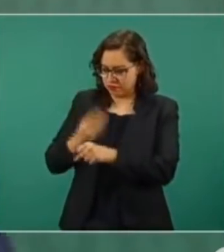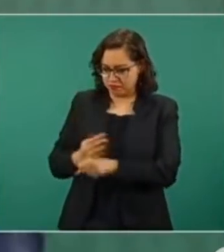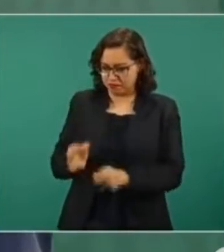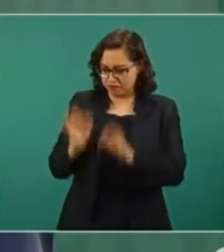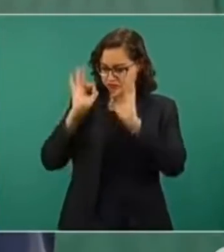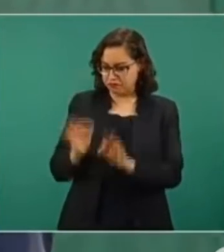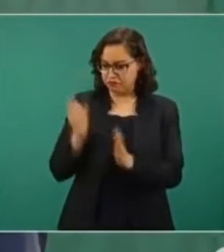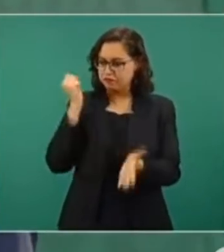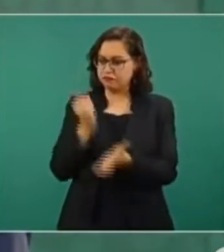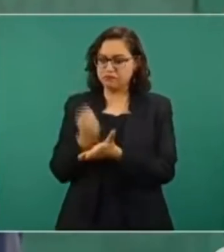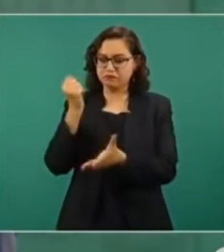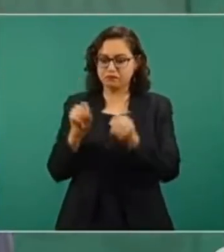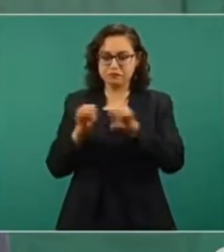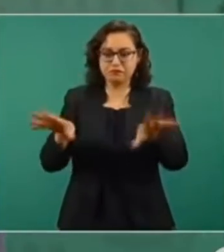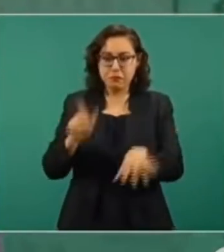la suspensión.